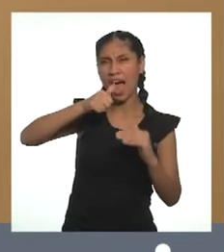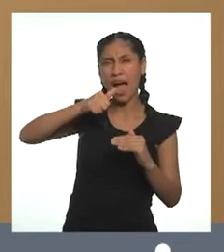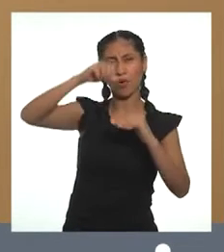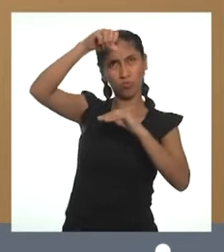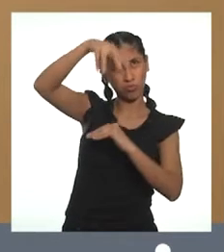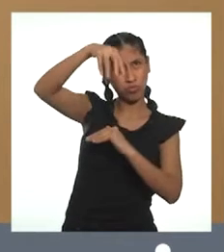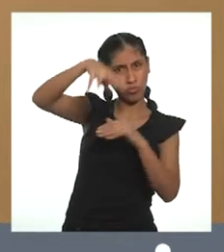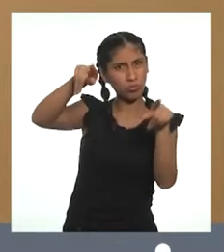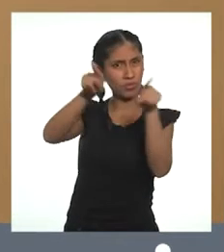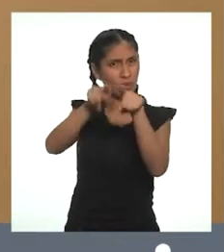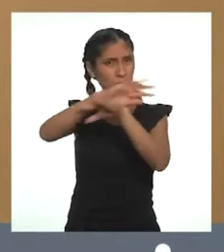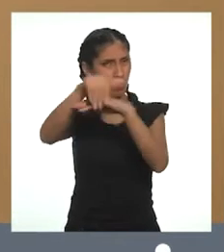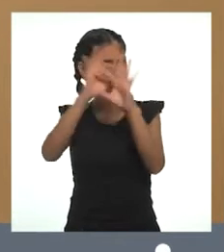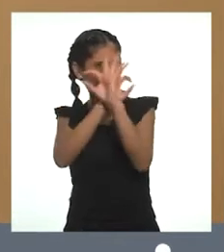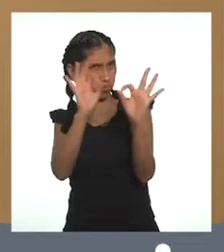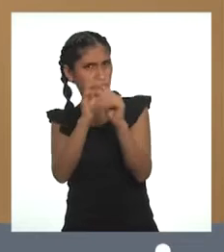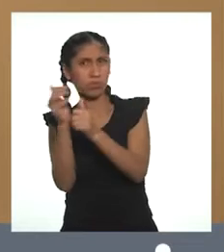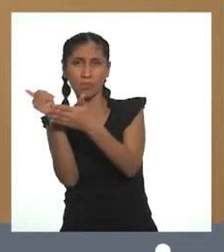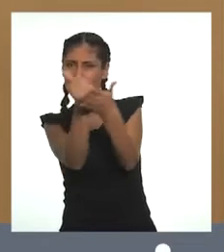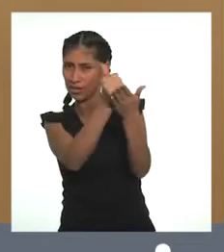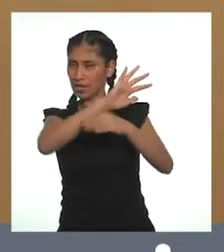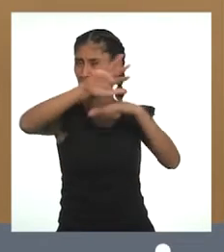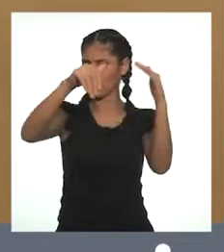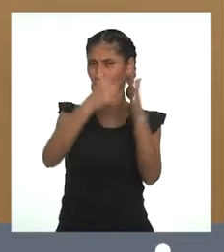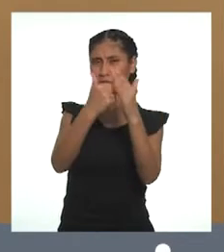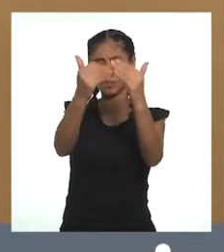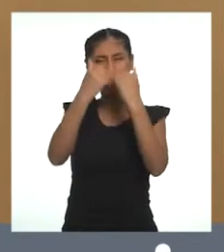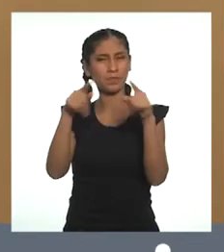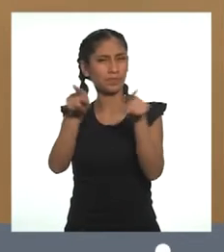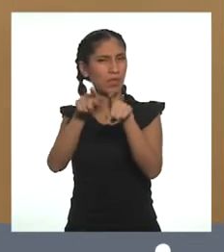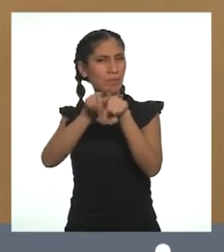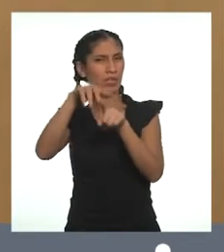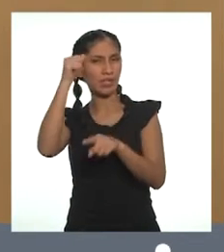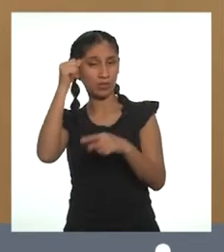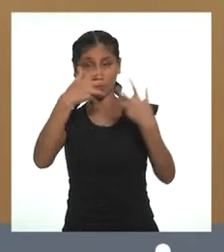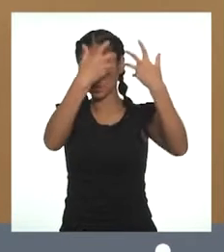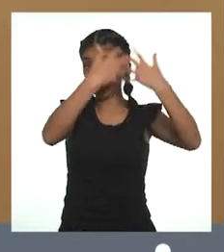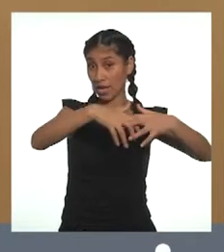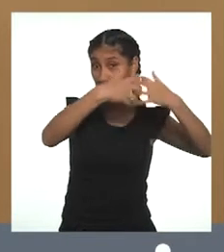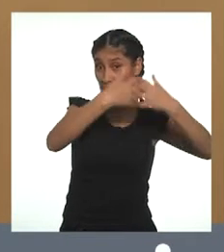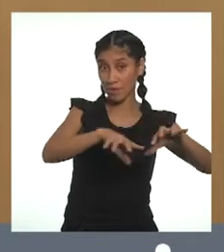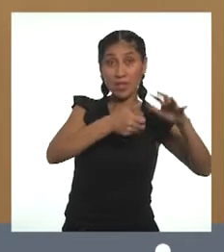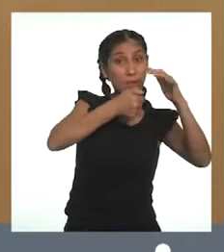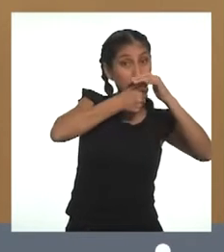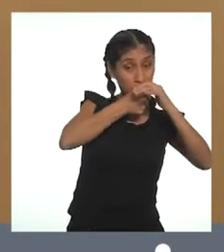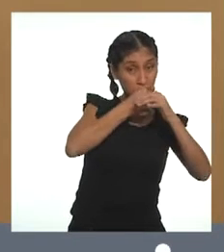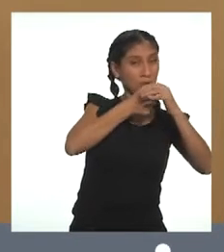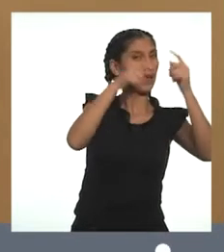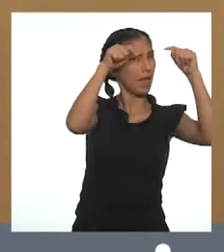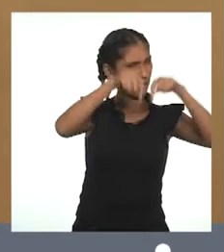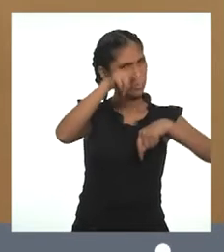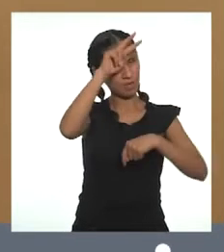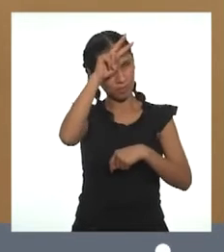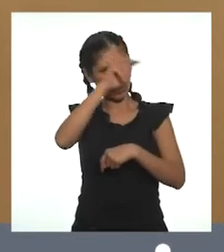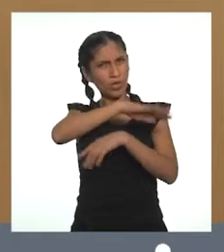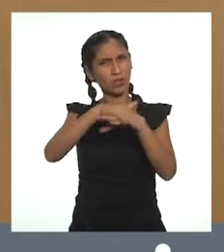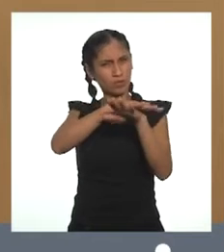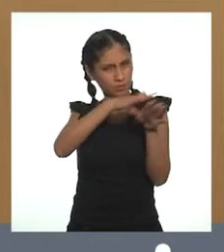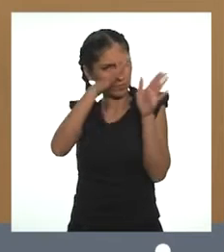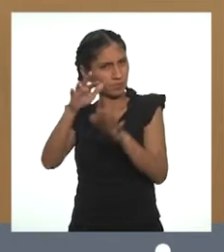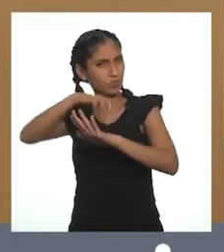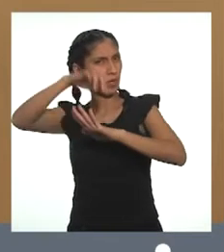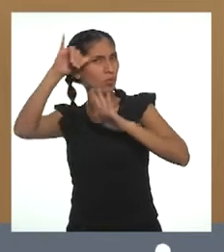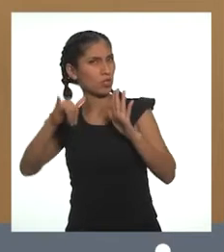saneamiento para todas y todos. También recordemos que las empresas privadas en el país están